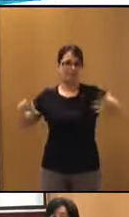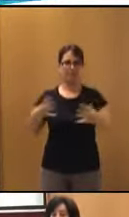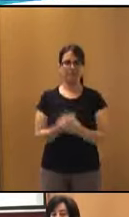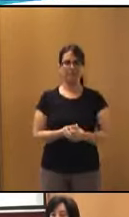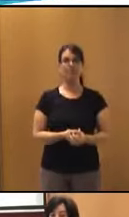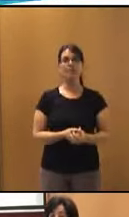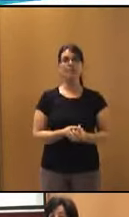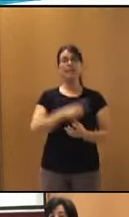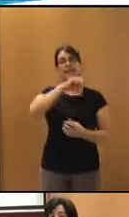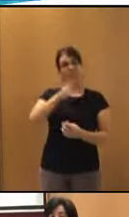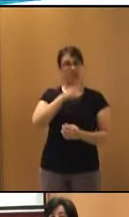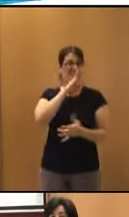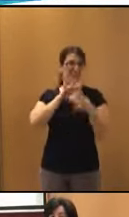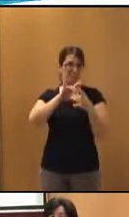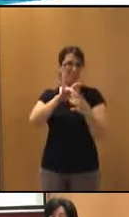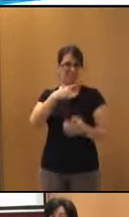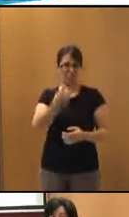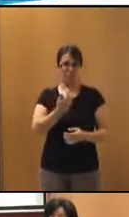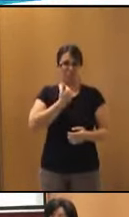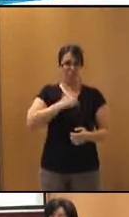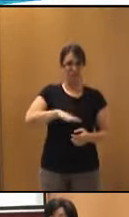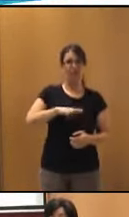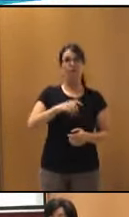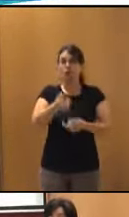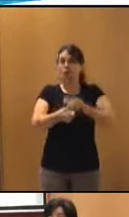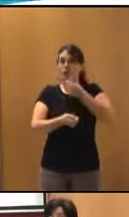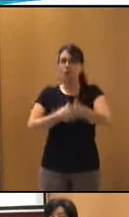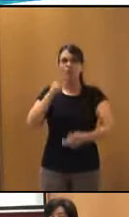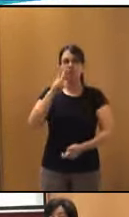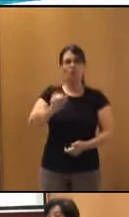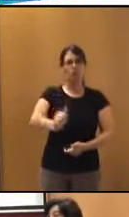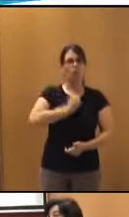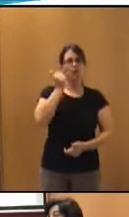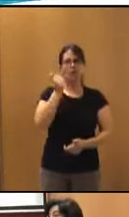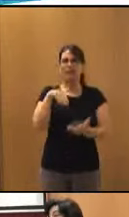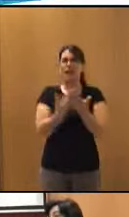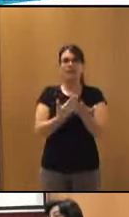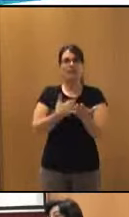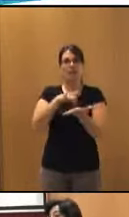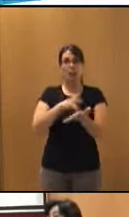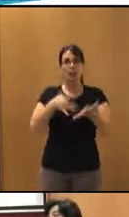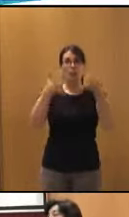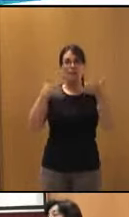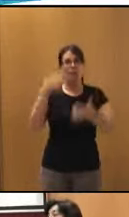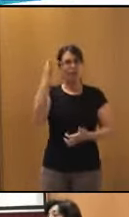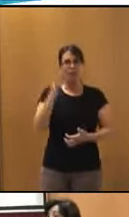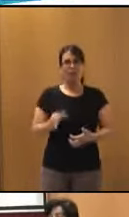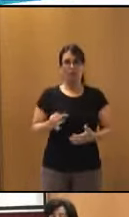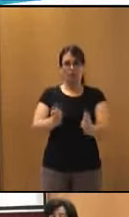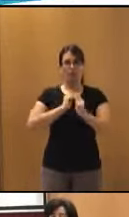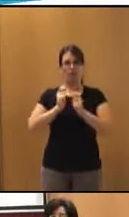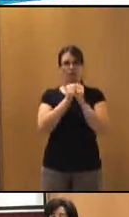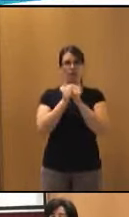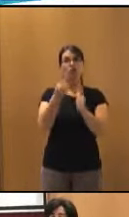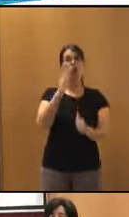comentaba, también se va viendo que hay muchas oportunidades y beneficios que pueden ofrecer los videojuegos, no solamente el